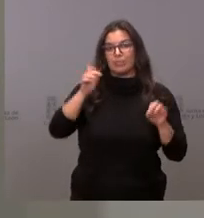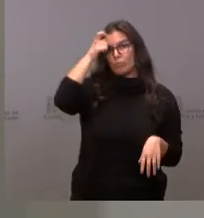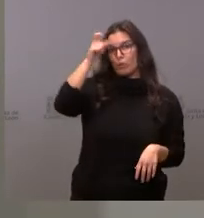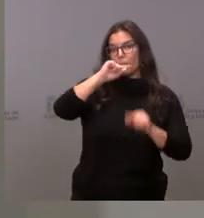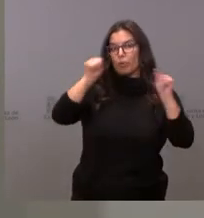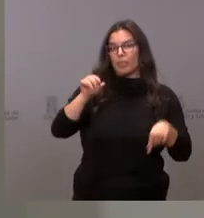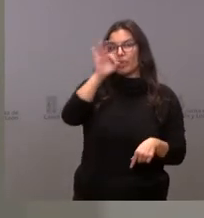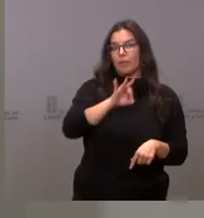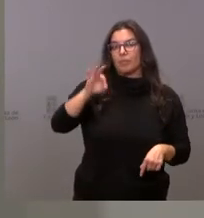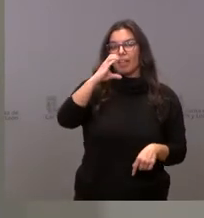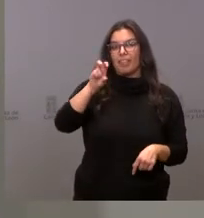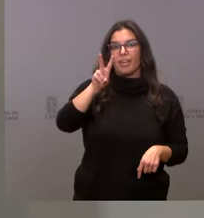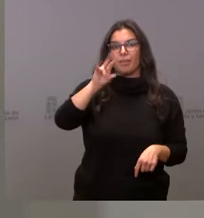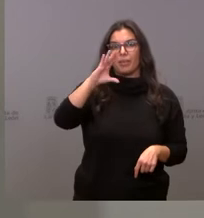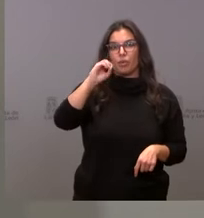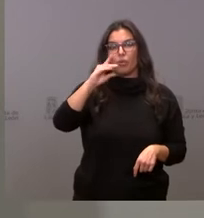palentina de Cevico de la Torre.